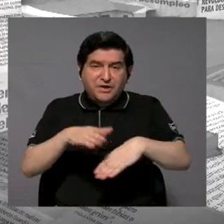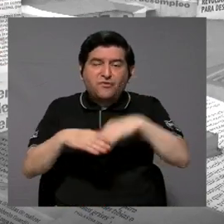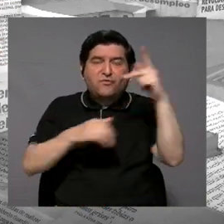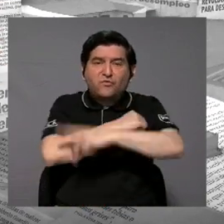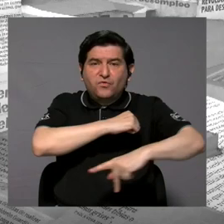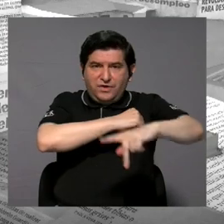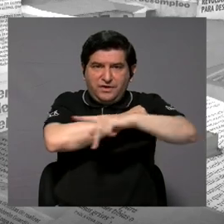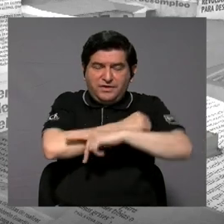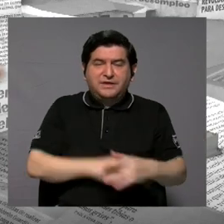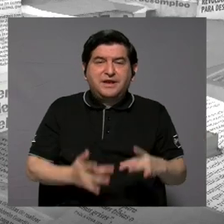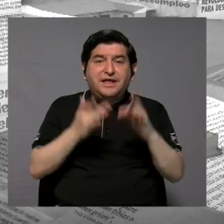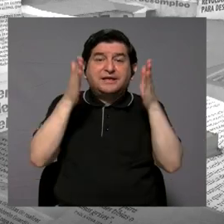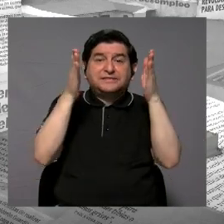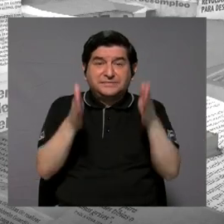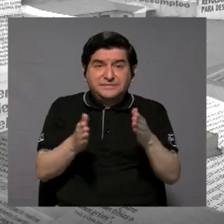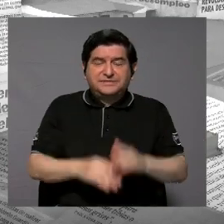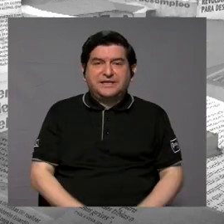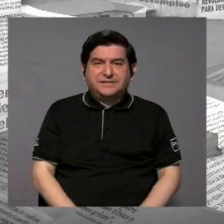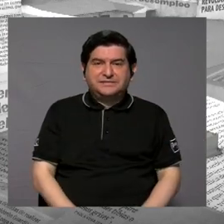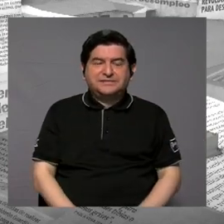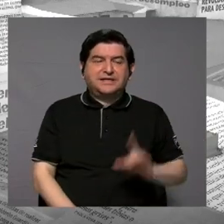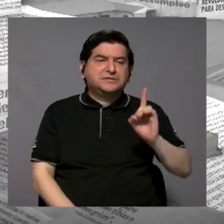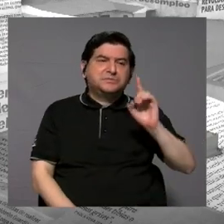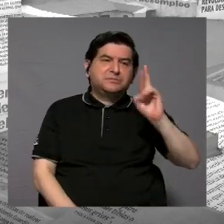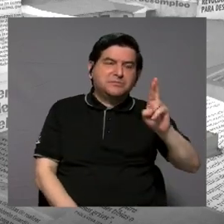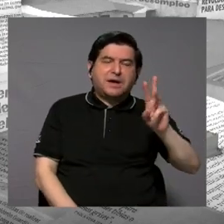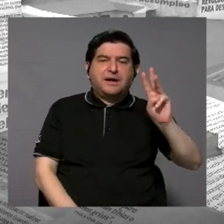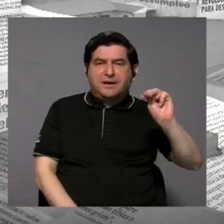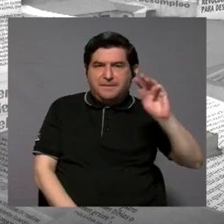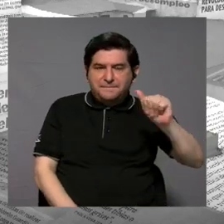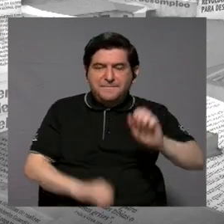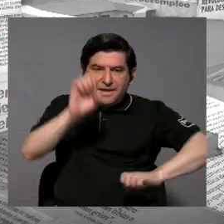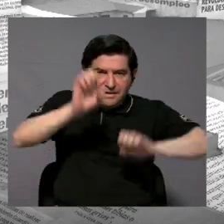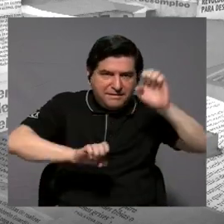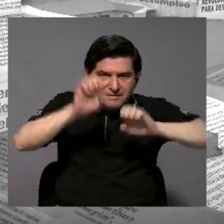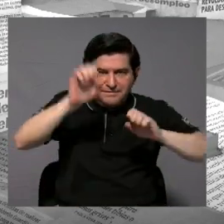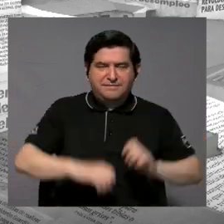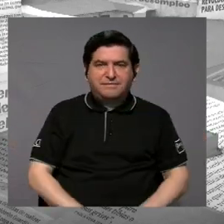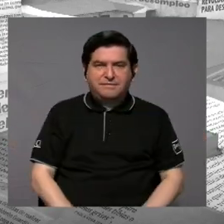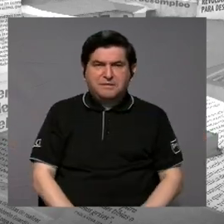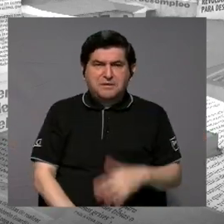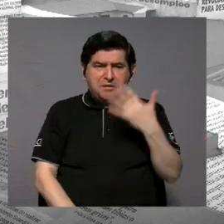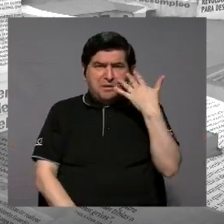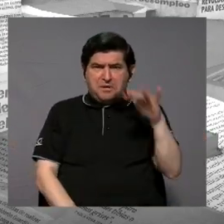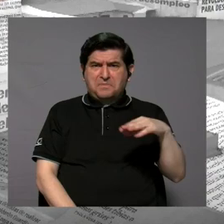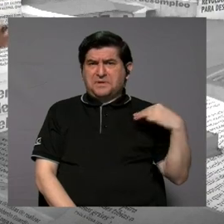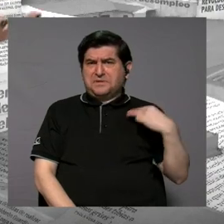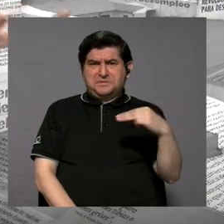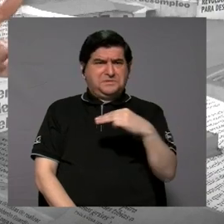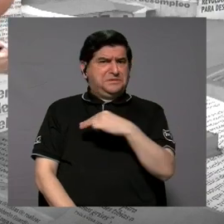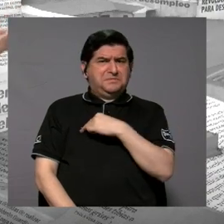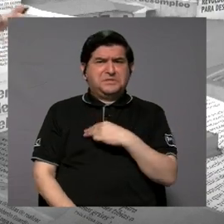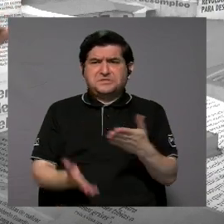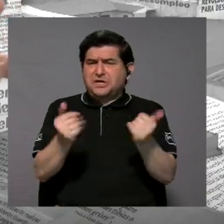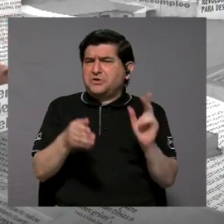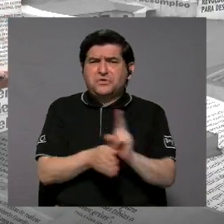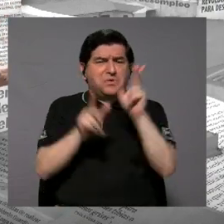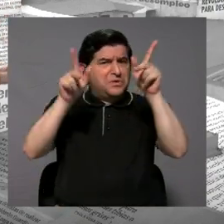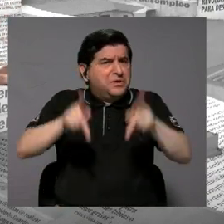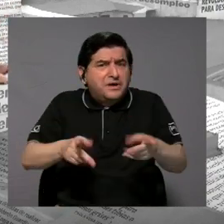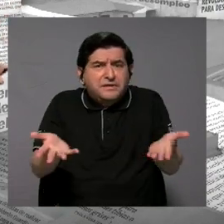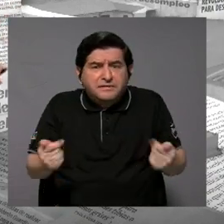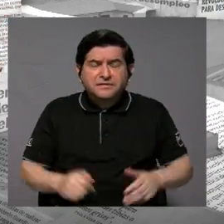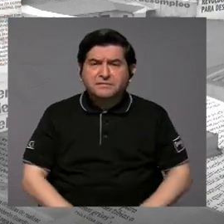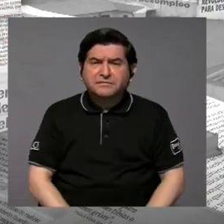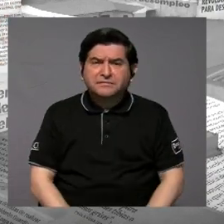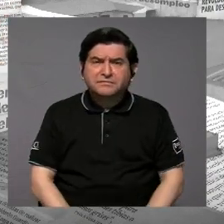fuera del país, a especialistas en sacar doctorados, maestrías en evaluación y pareciera que el ministerio tampoco quiere usar a esas